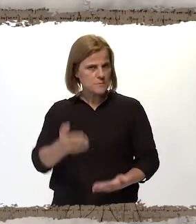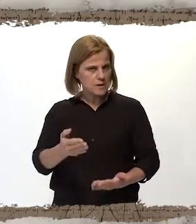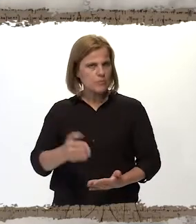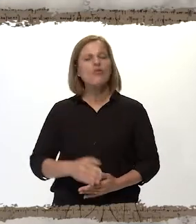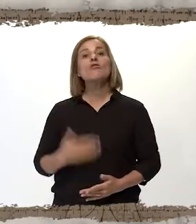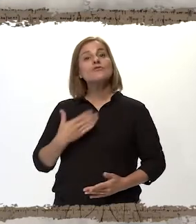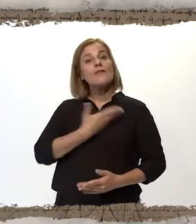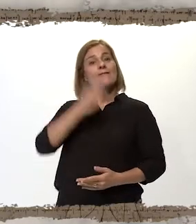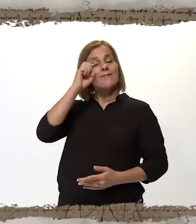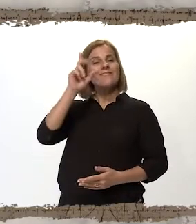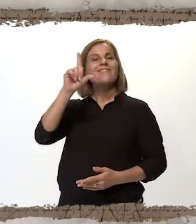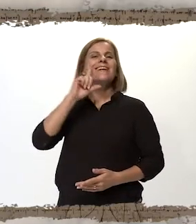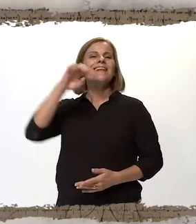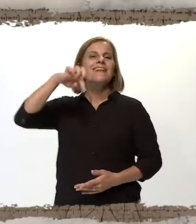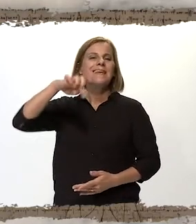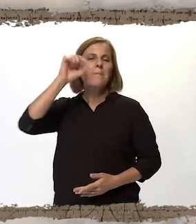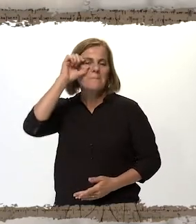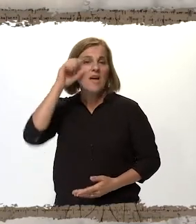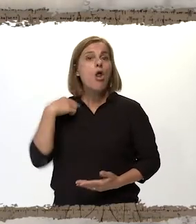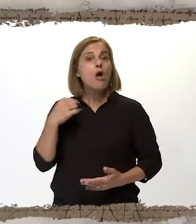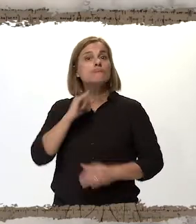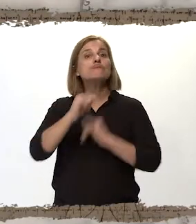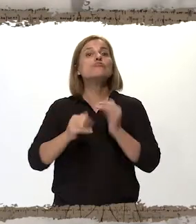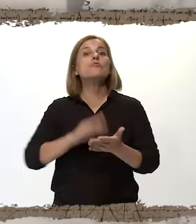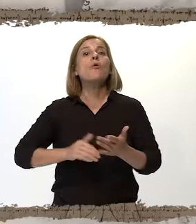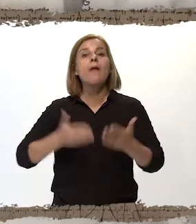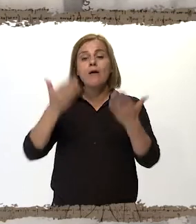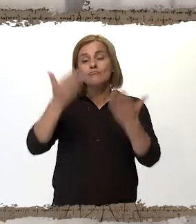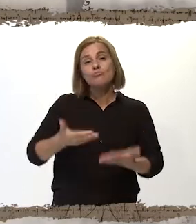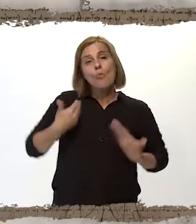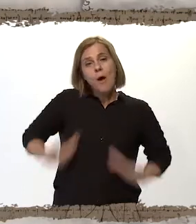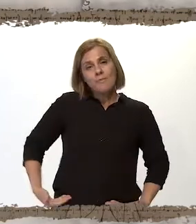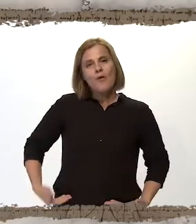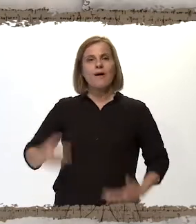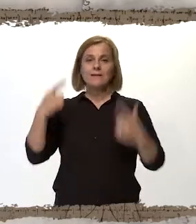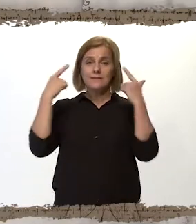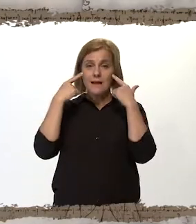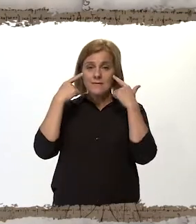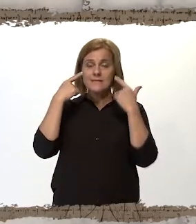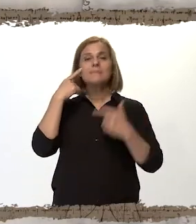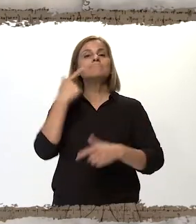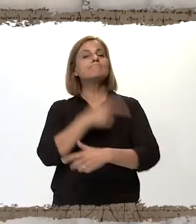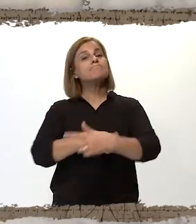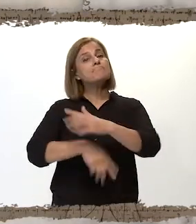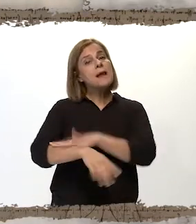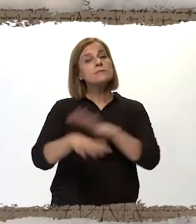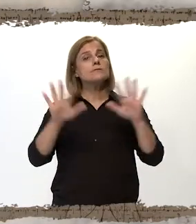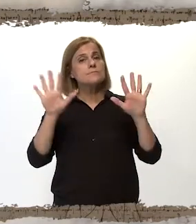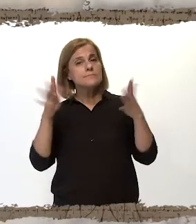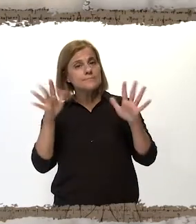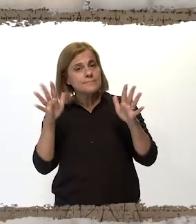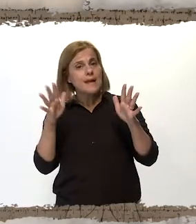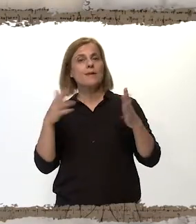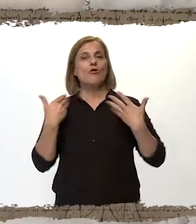soy Felipe Giordano. Hoy les voy a hablar del cuerpo humano. Esta es la cabeza, estos son los brazos y las manos,